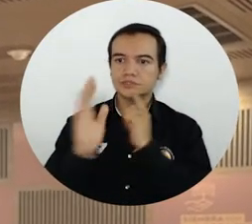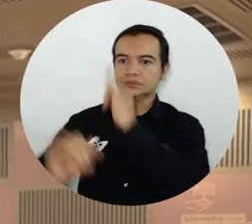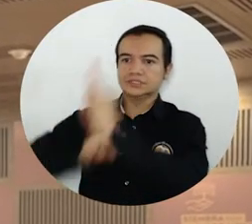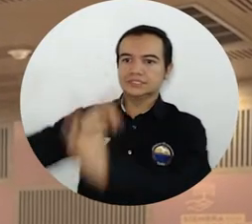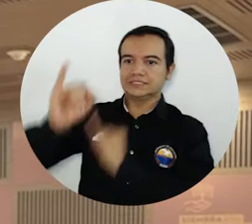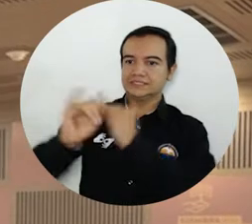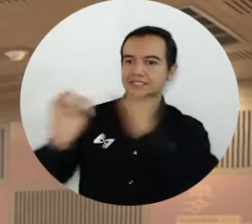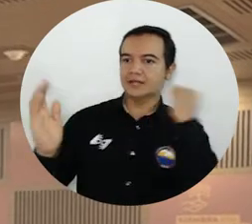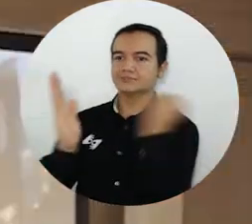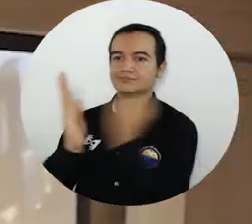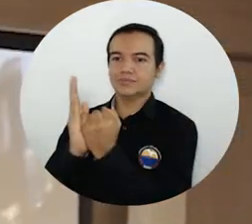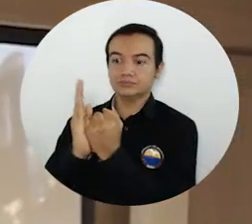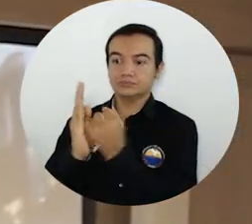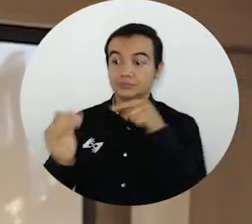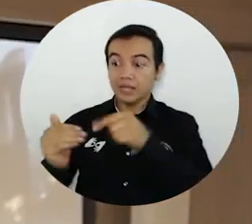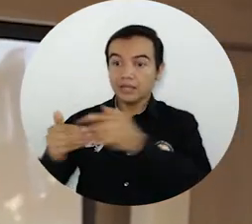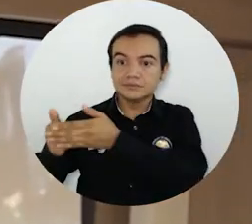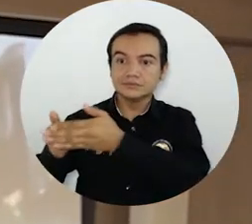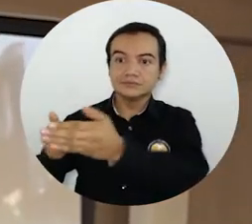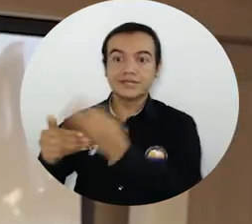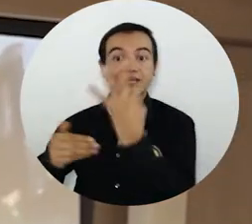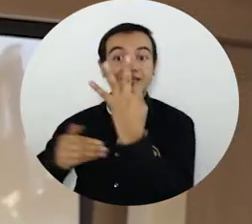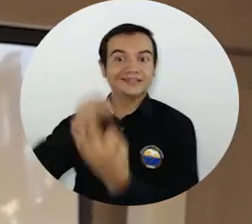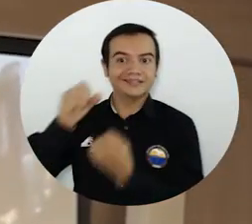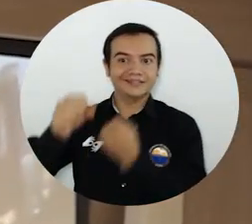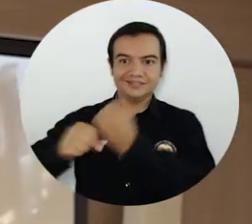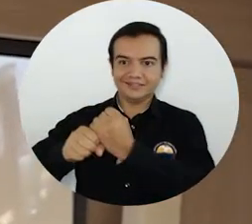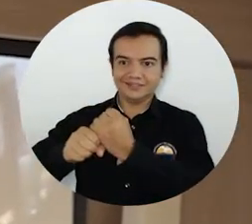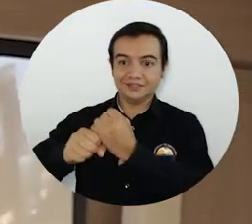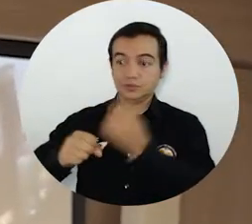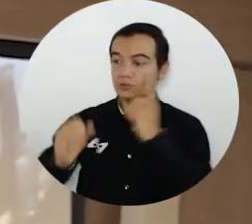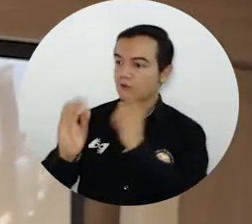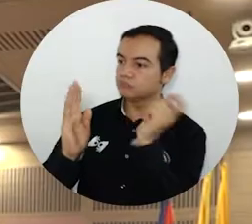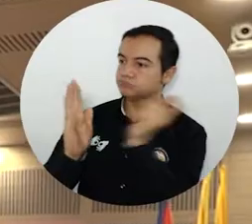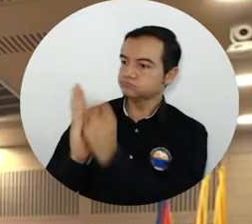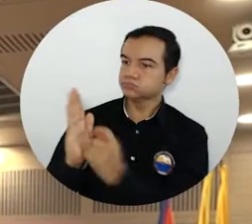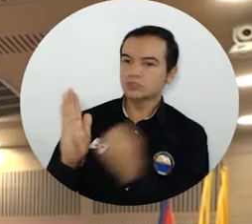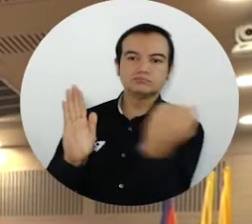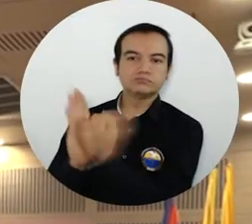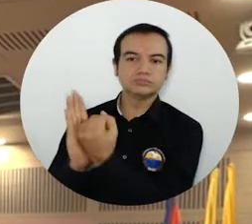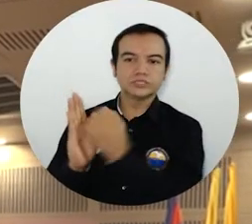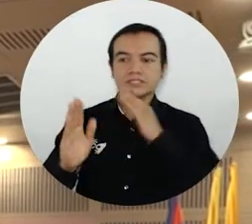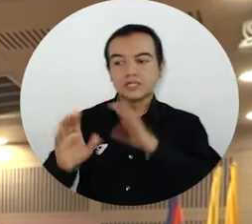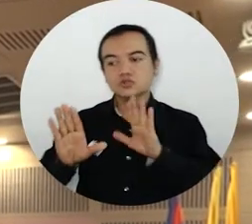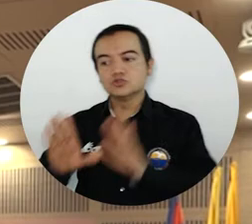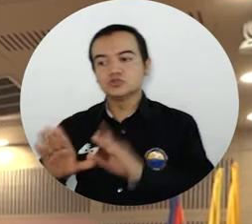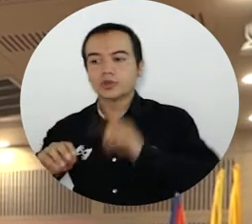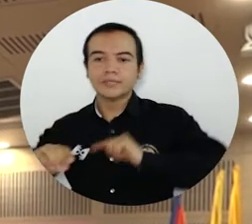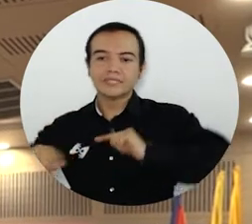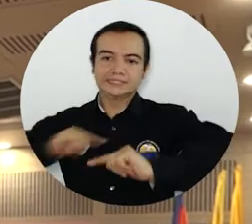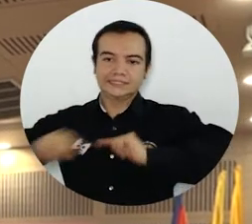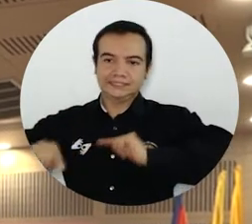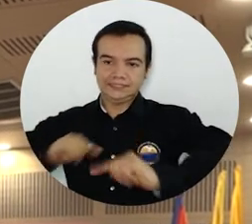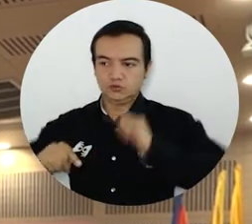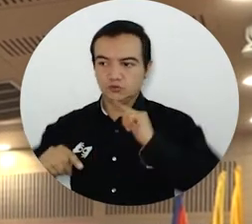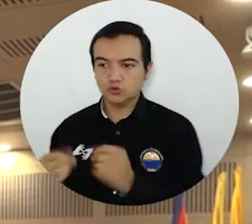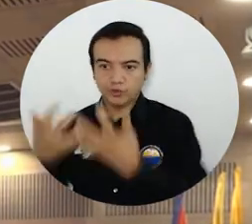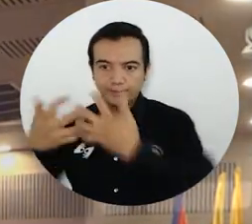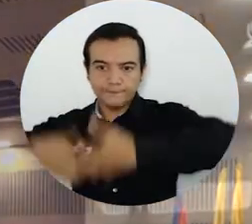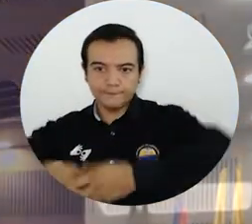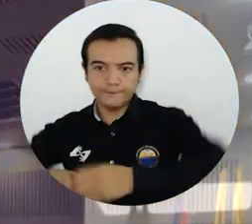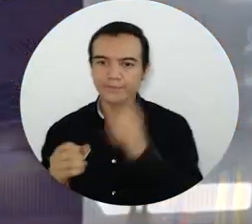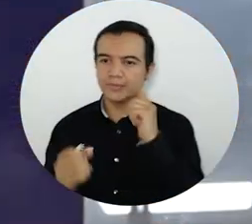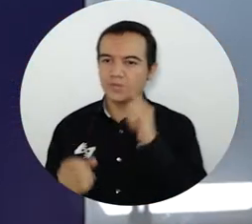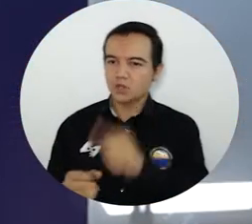Por tres años más fue renovado este sello global que había sido obtenido por los programas de tecnología en gestión hotelera y turística y administración de empresas